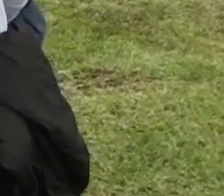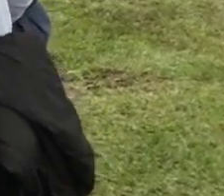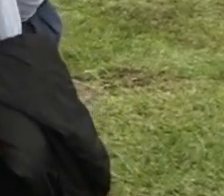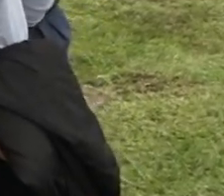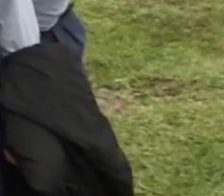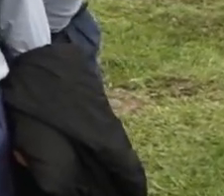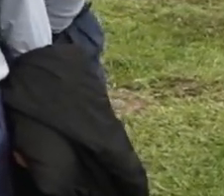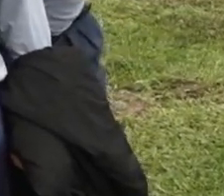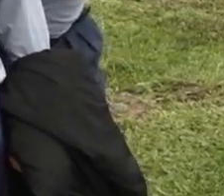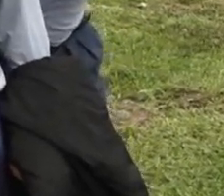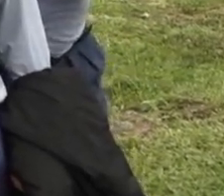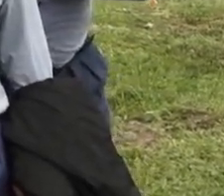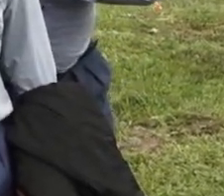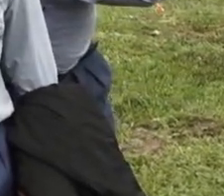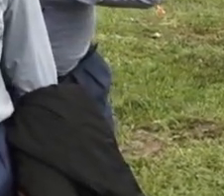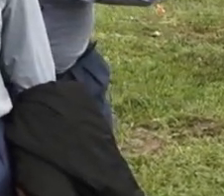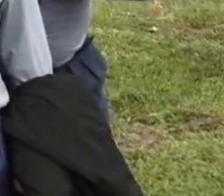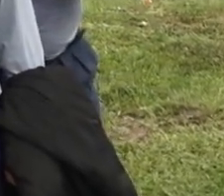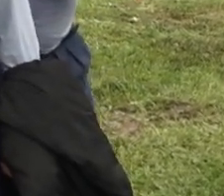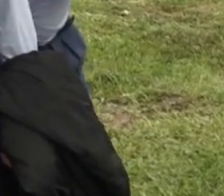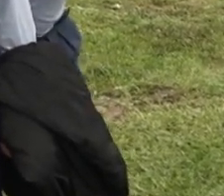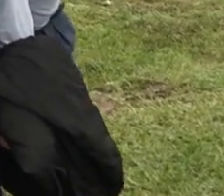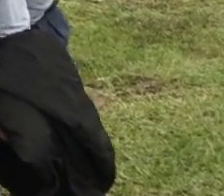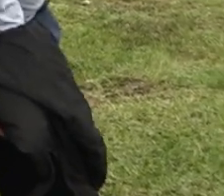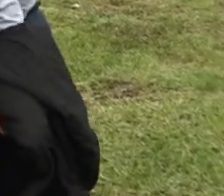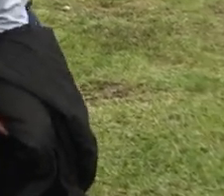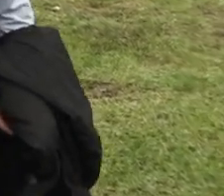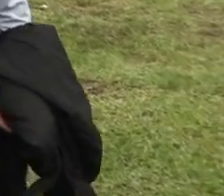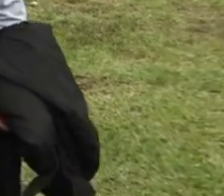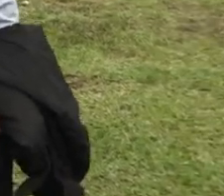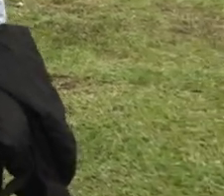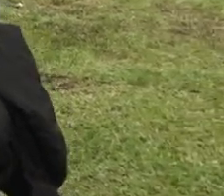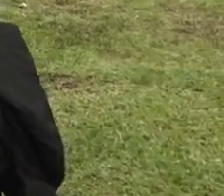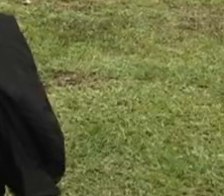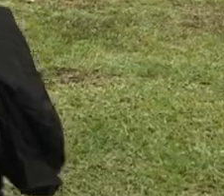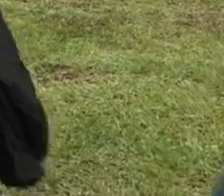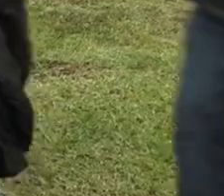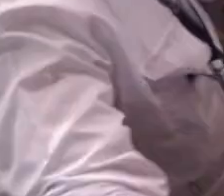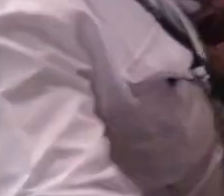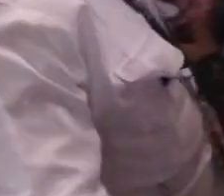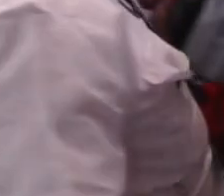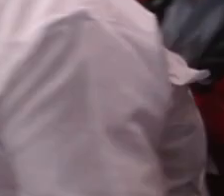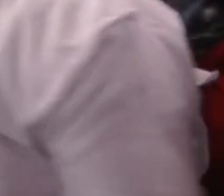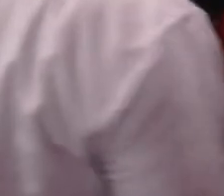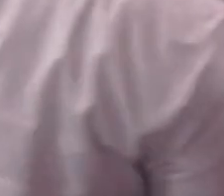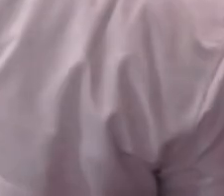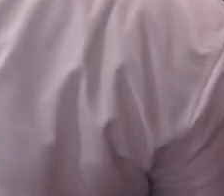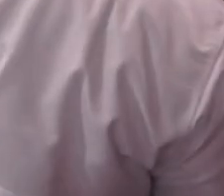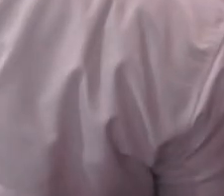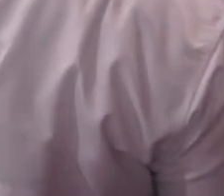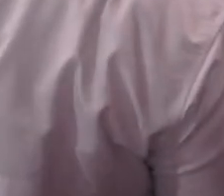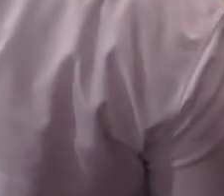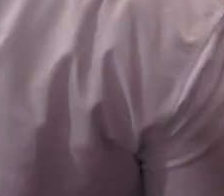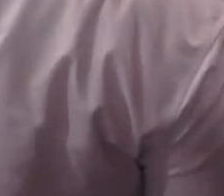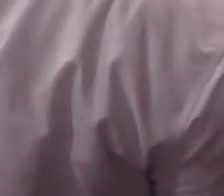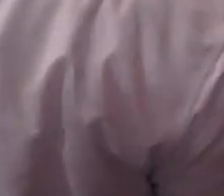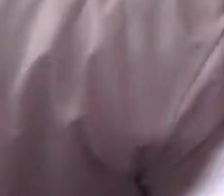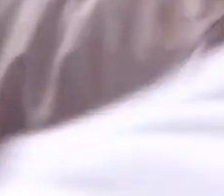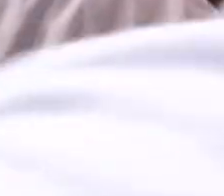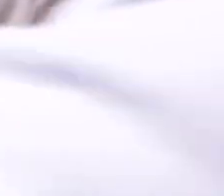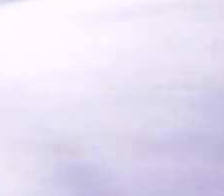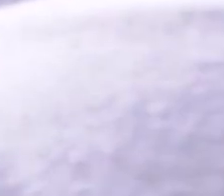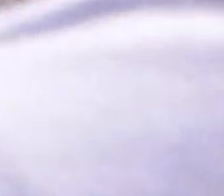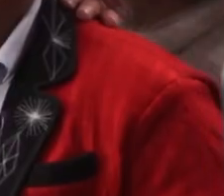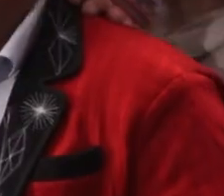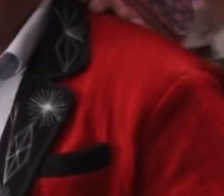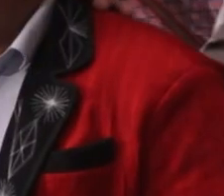Nunca antes habíamos tenido la posibilidad de dialogar con un mandatario. Salimos agradecidos y